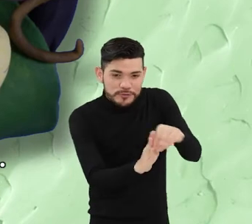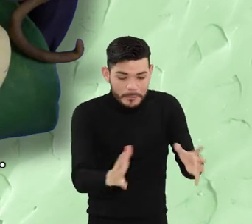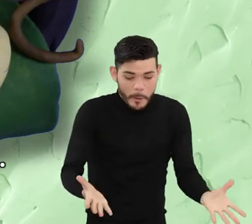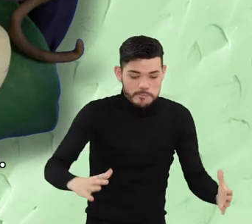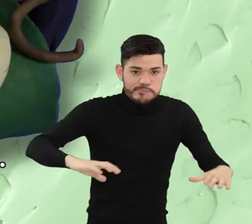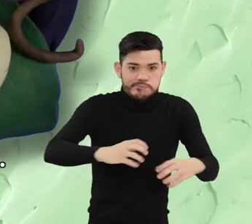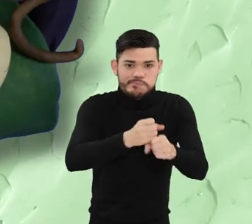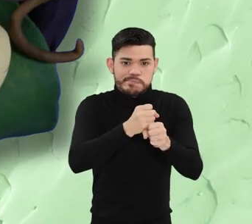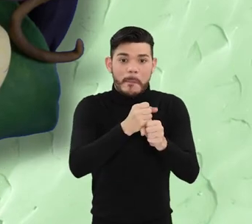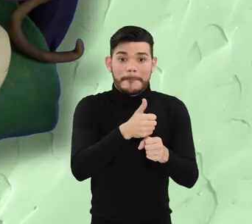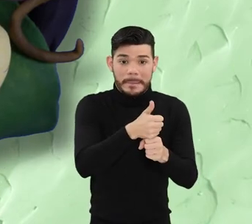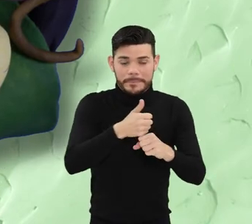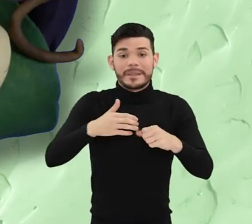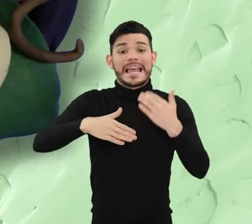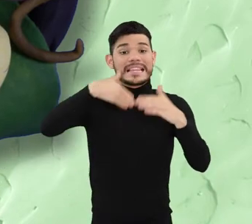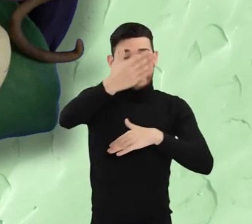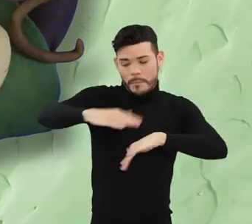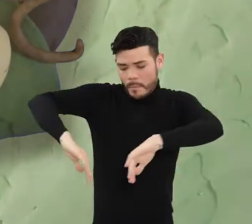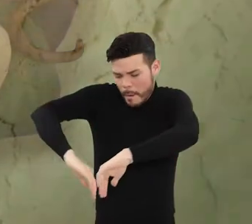hogao y se envuelve bien.